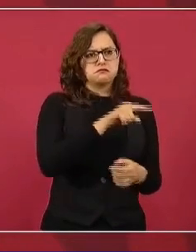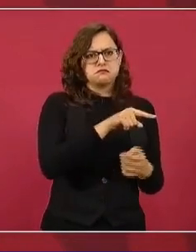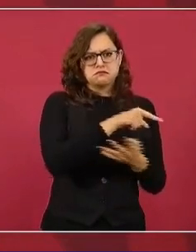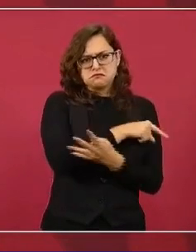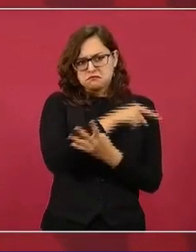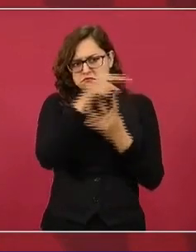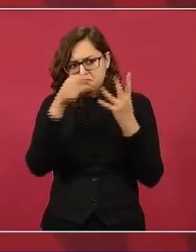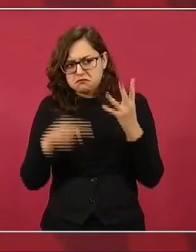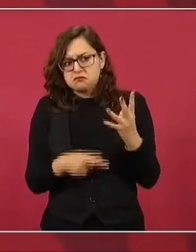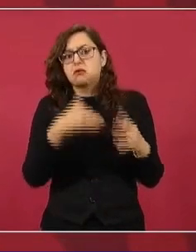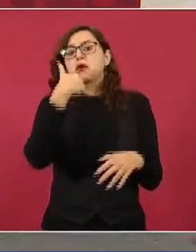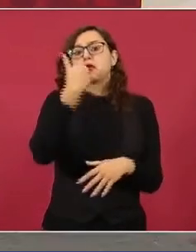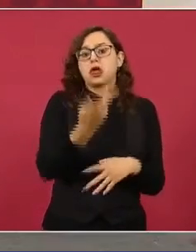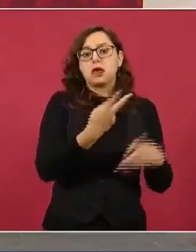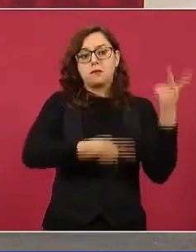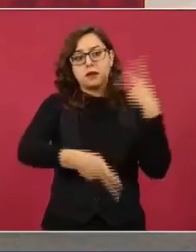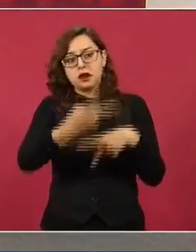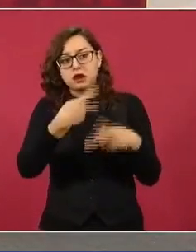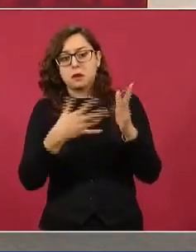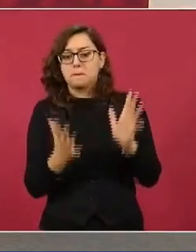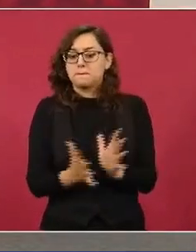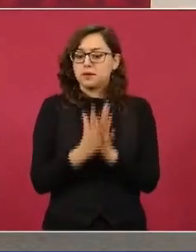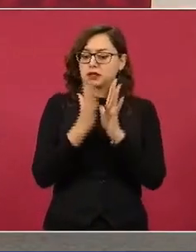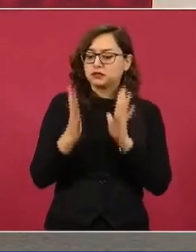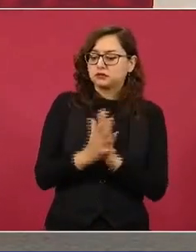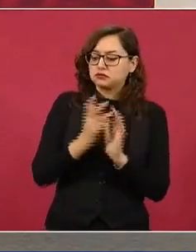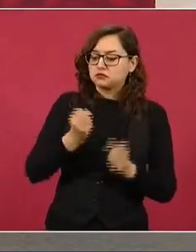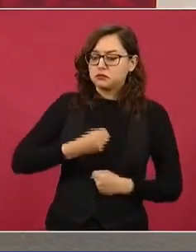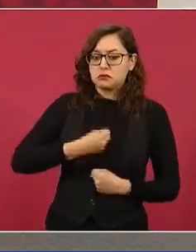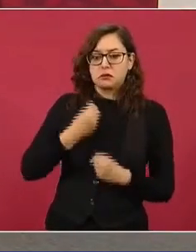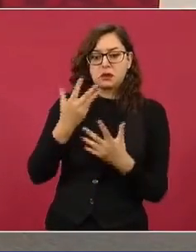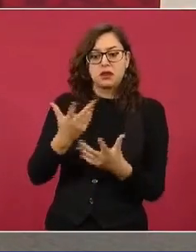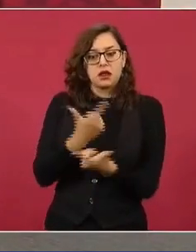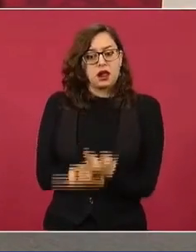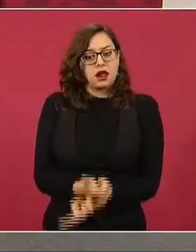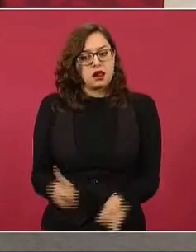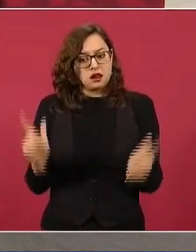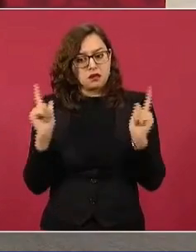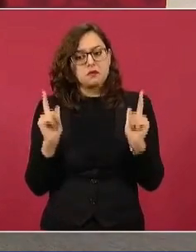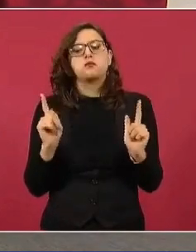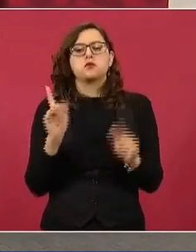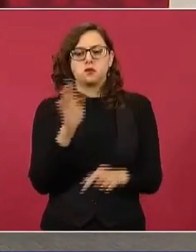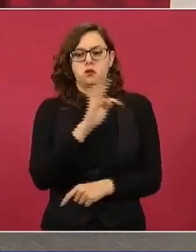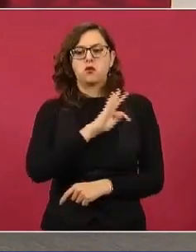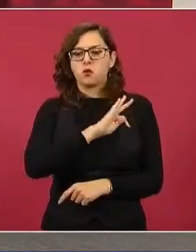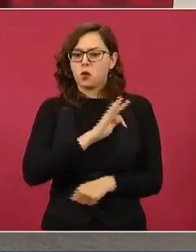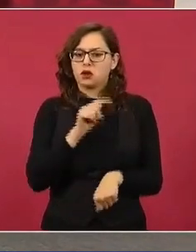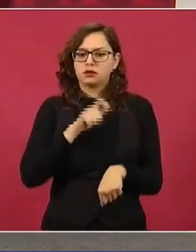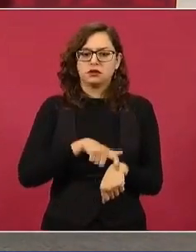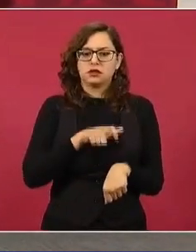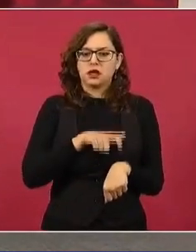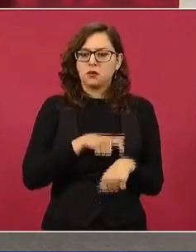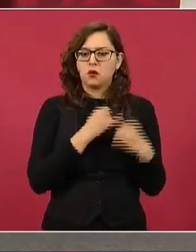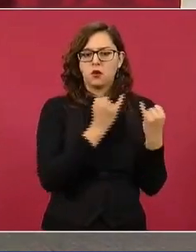expresarse con libertad y tengan el mismo tiempo